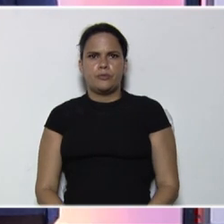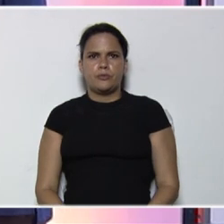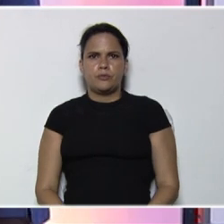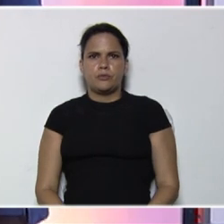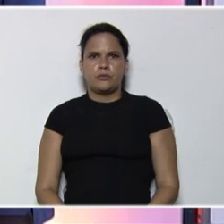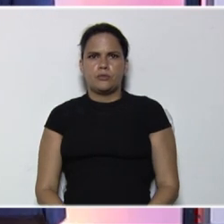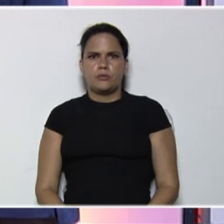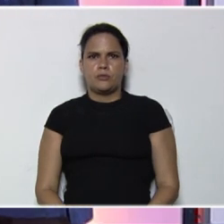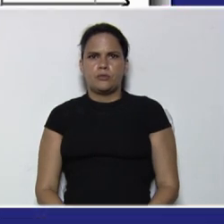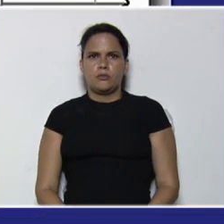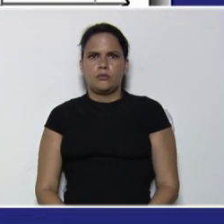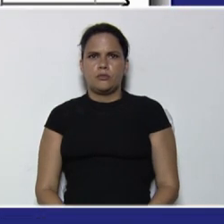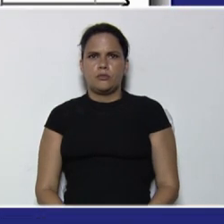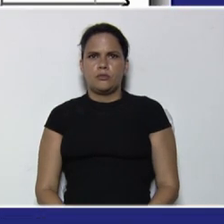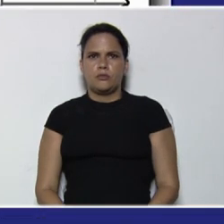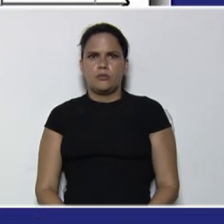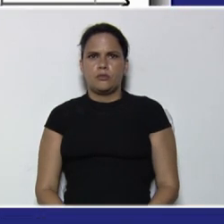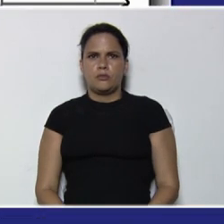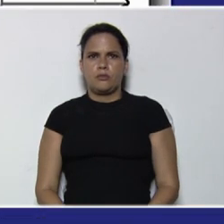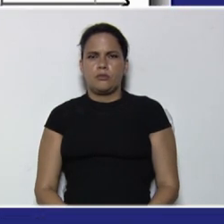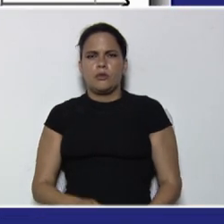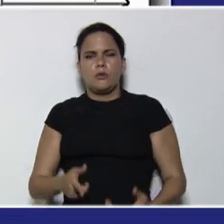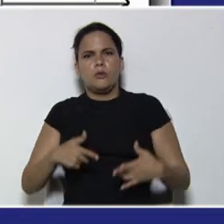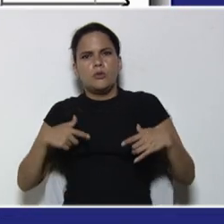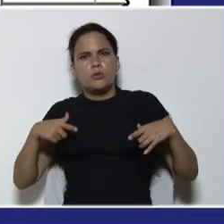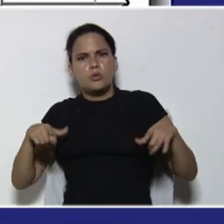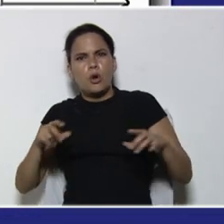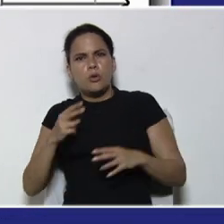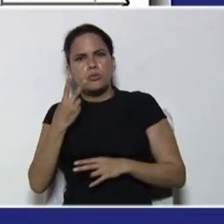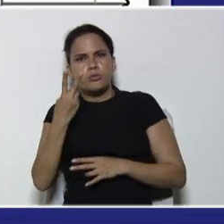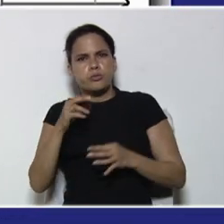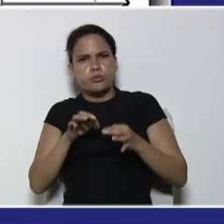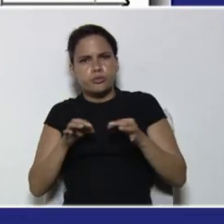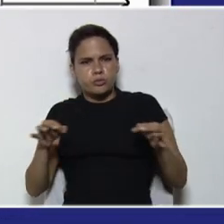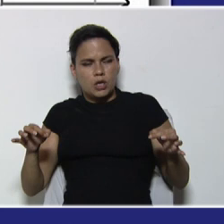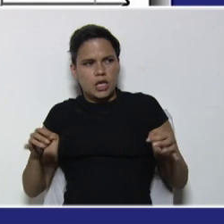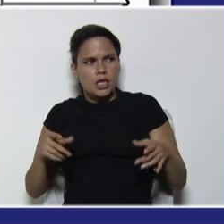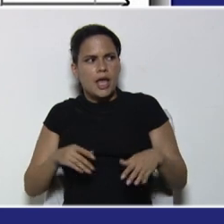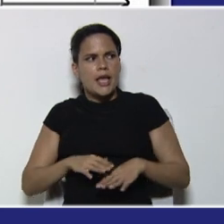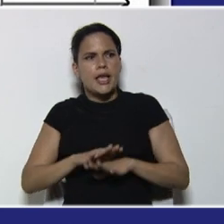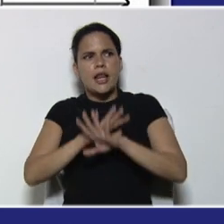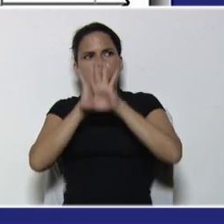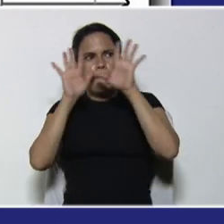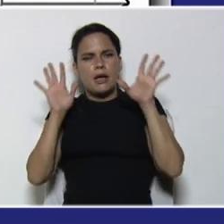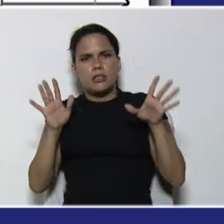la posición relativa, de dos rectas, en el espacio, fíjense, era lo que le decía,